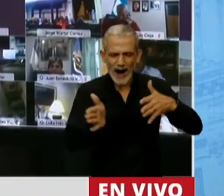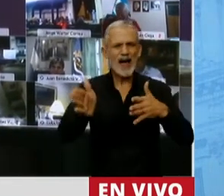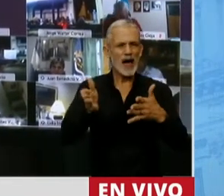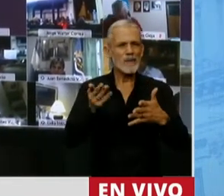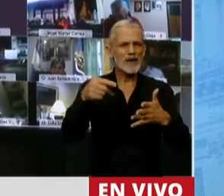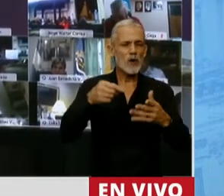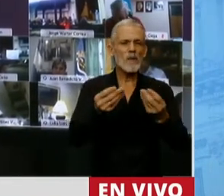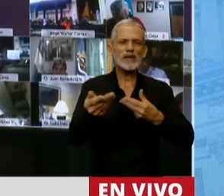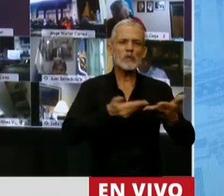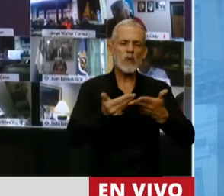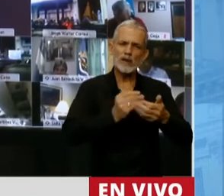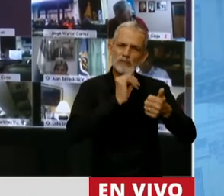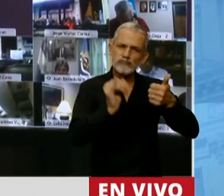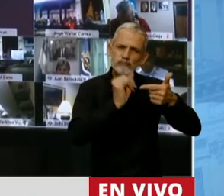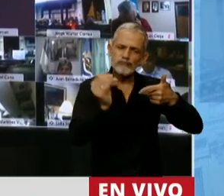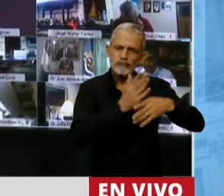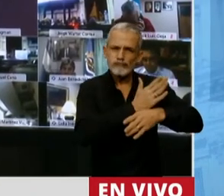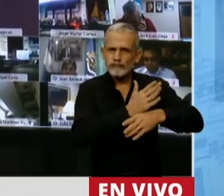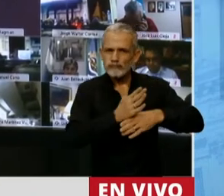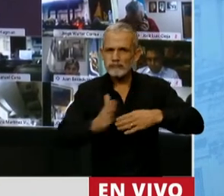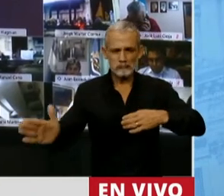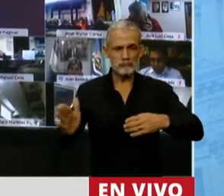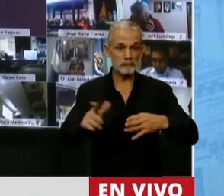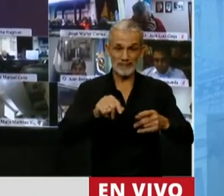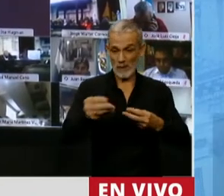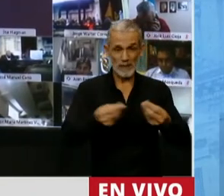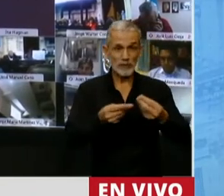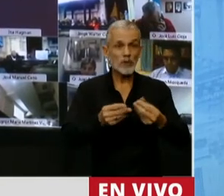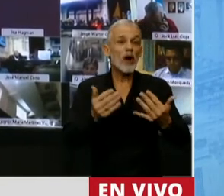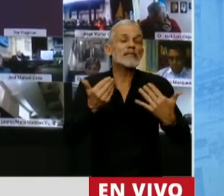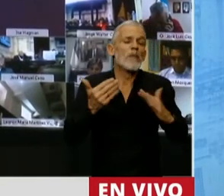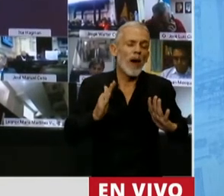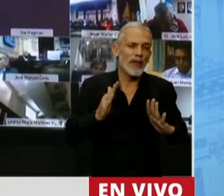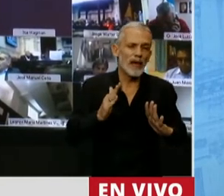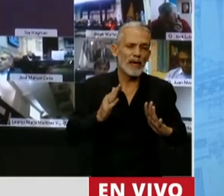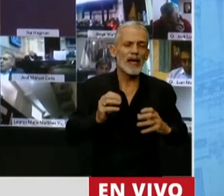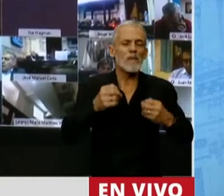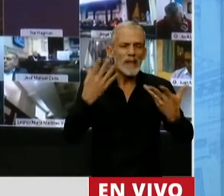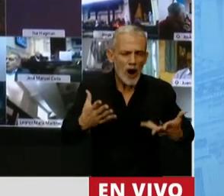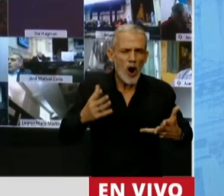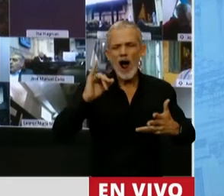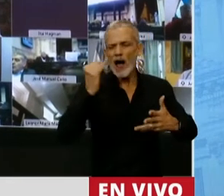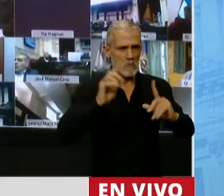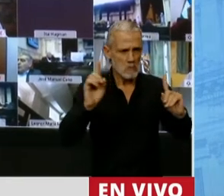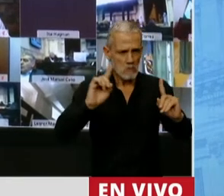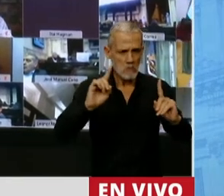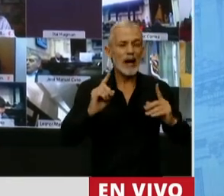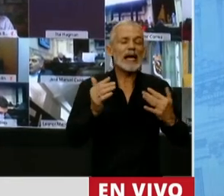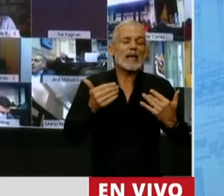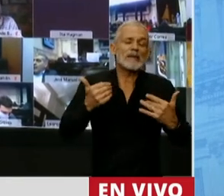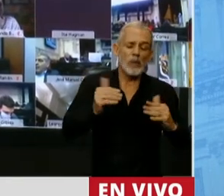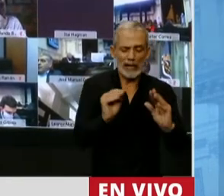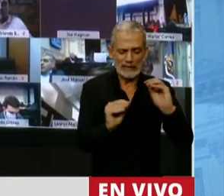el sentido de este presupuesto. Fue honesto al decirnos que era el presupuesto posible. Fue honesto al decirnos que